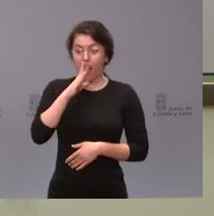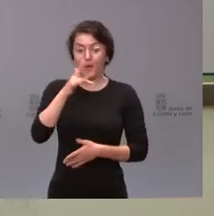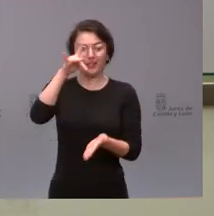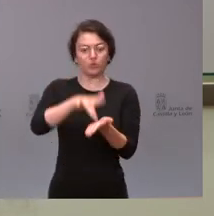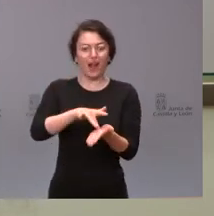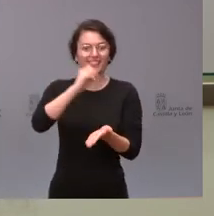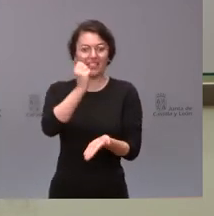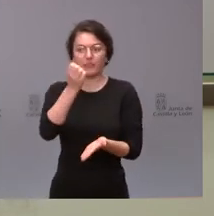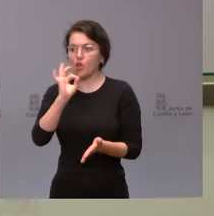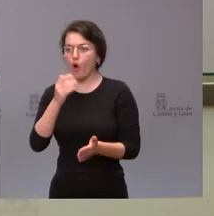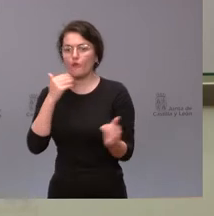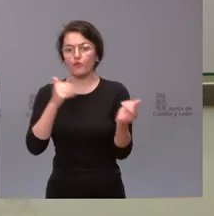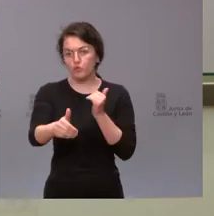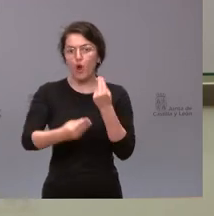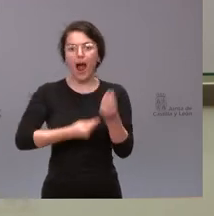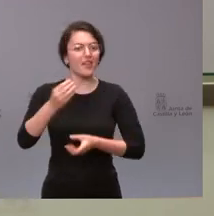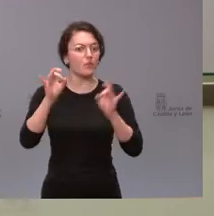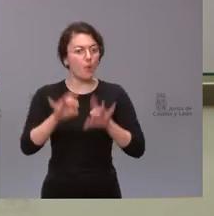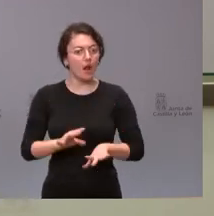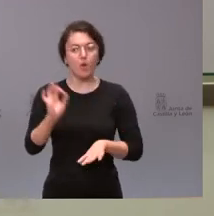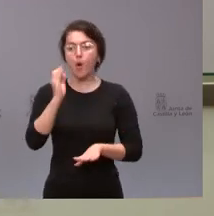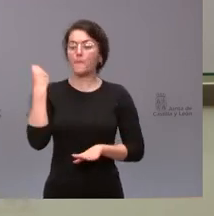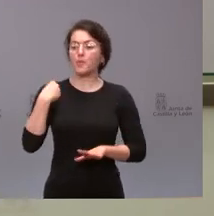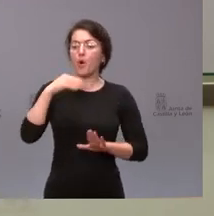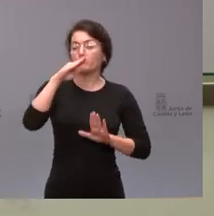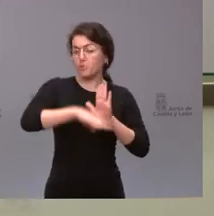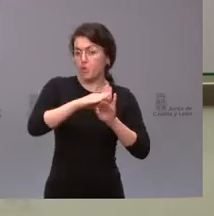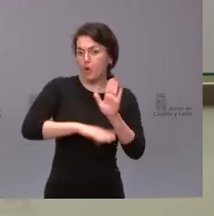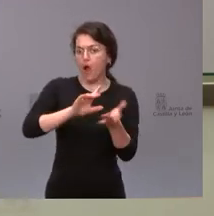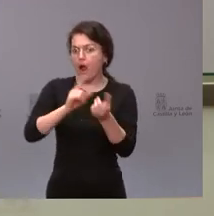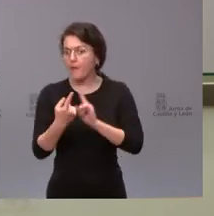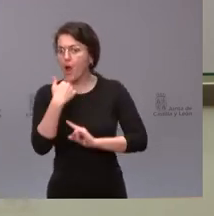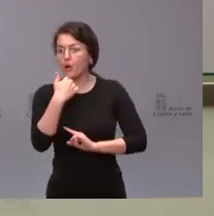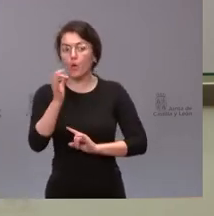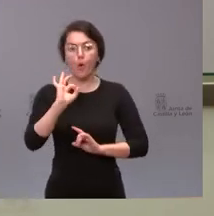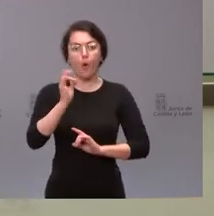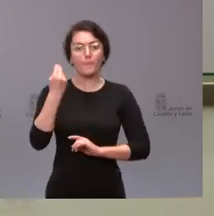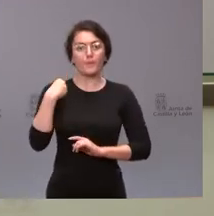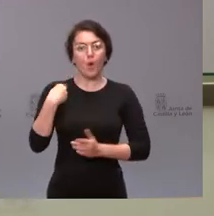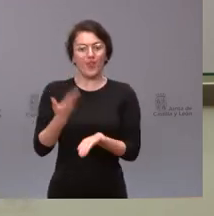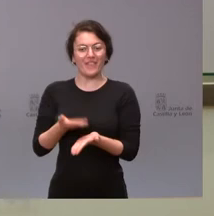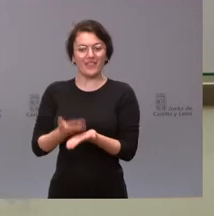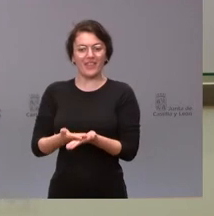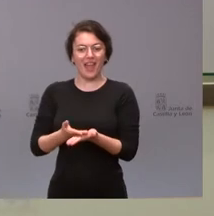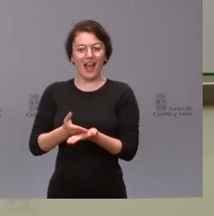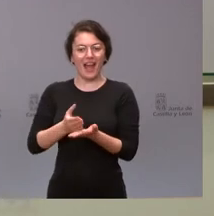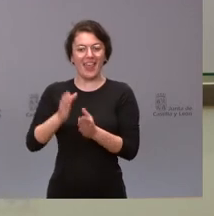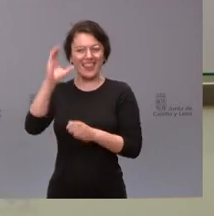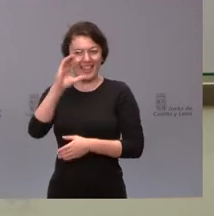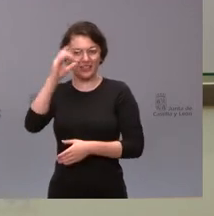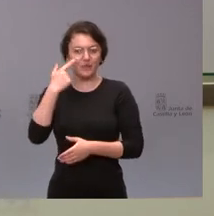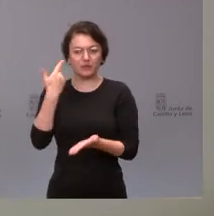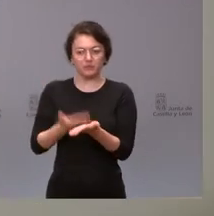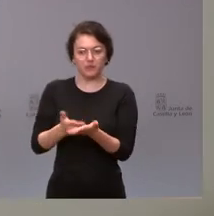si se va a modificar el protocolo, si se está en trámite o lo que sea y en qué evidencias científicas se basan para haber tomado esta medida. Gracias.